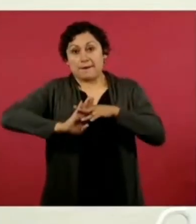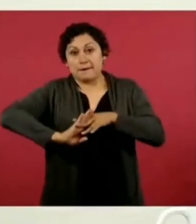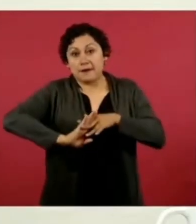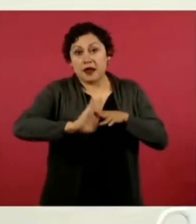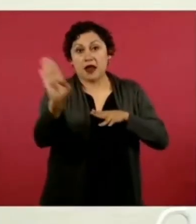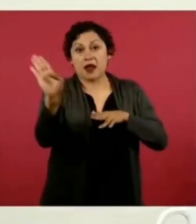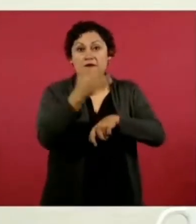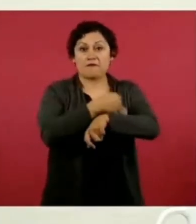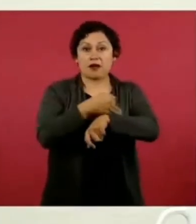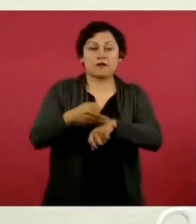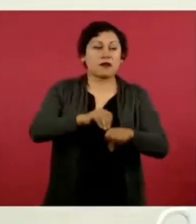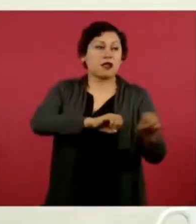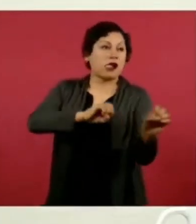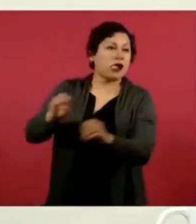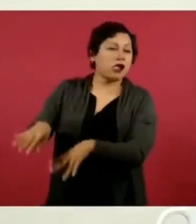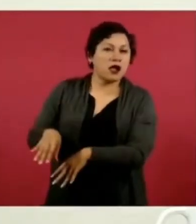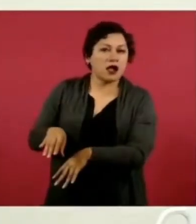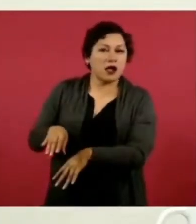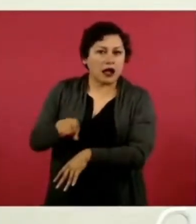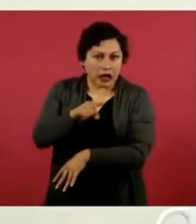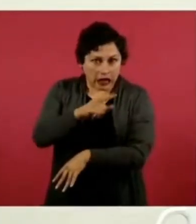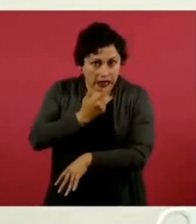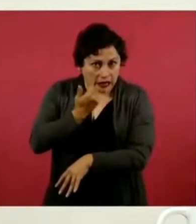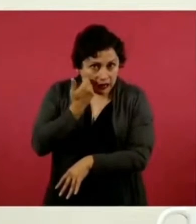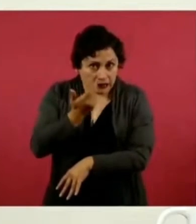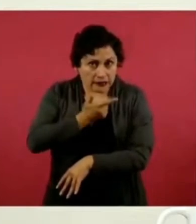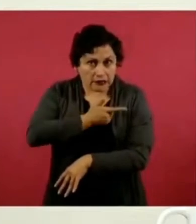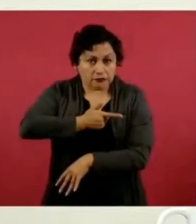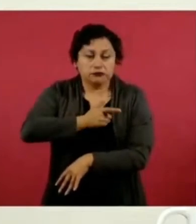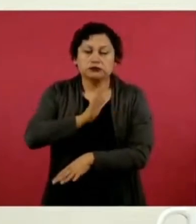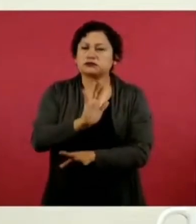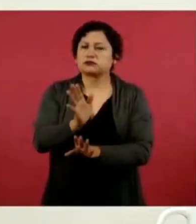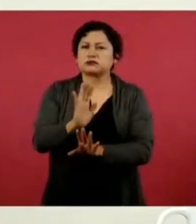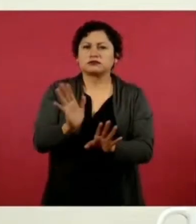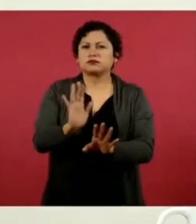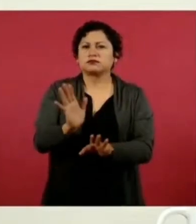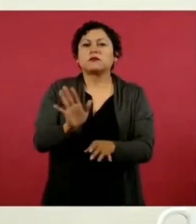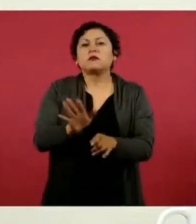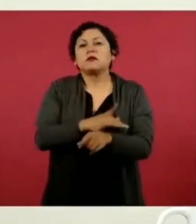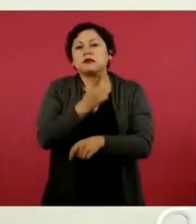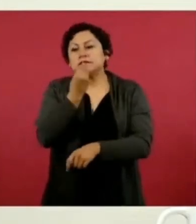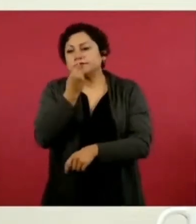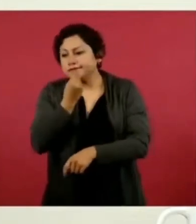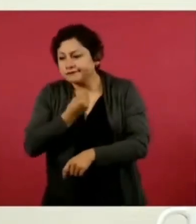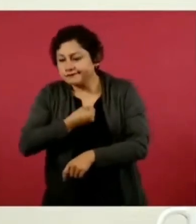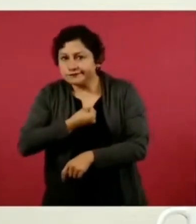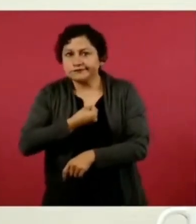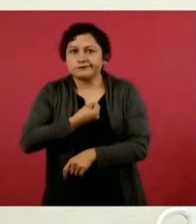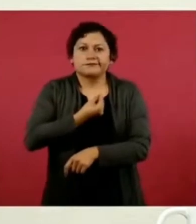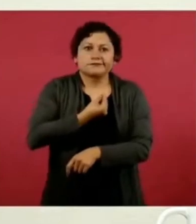La migración tiene que ser opcional, no forzada,